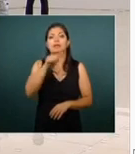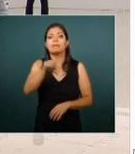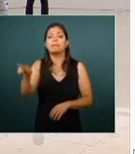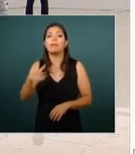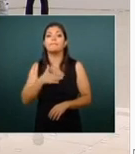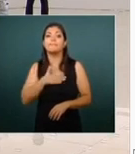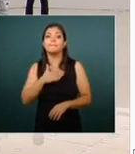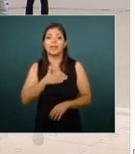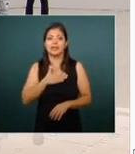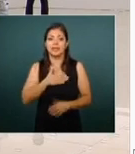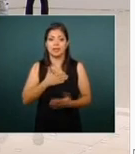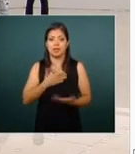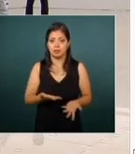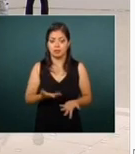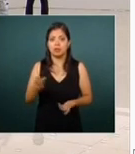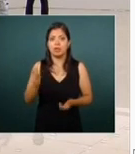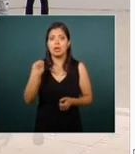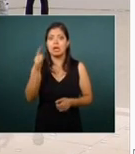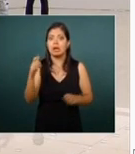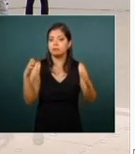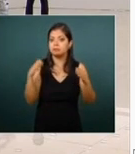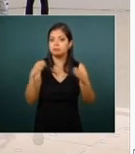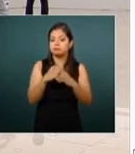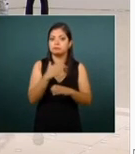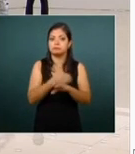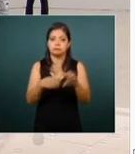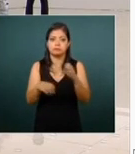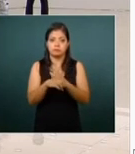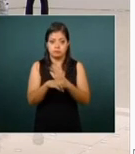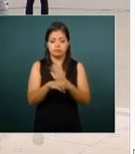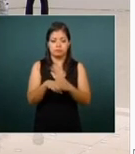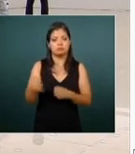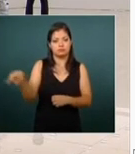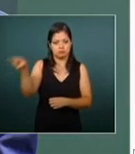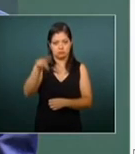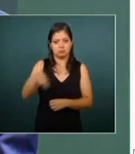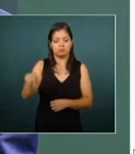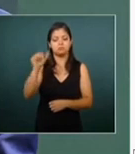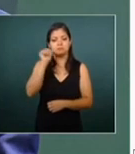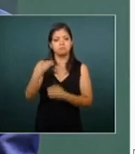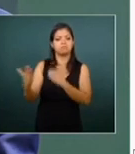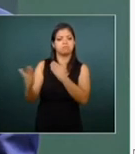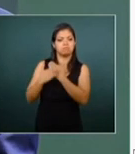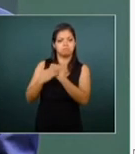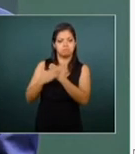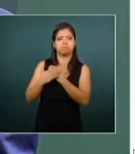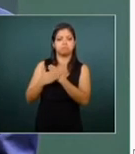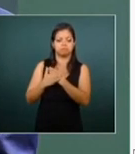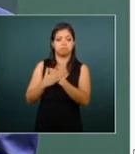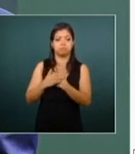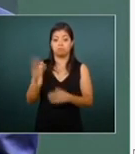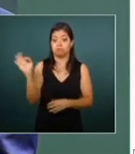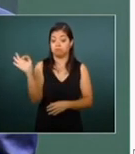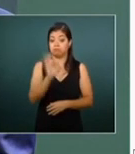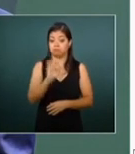viendo todo lo que sucede en el país y ellos me informan claro si